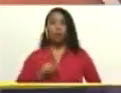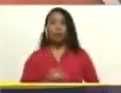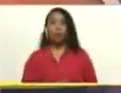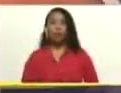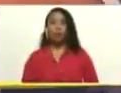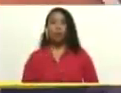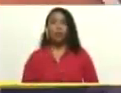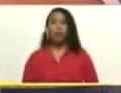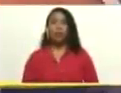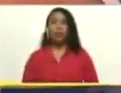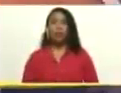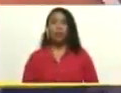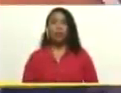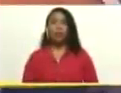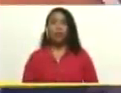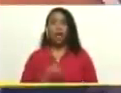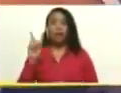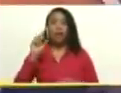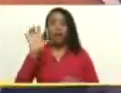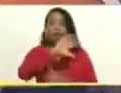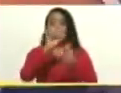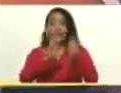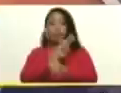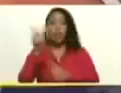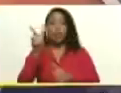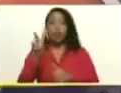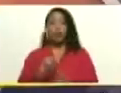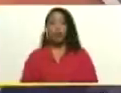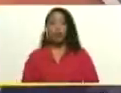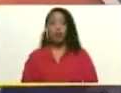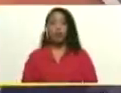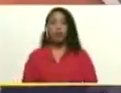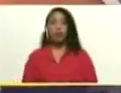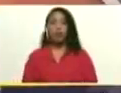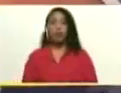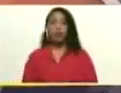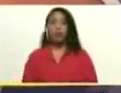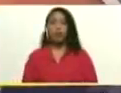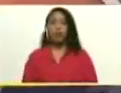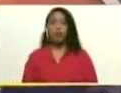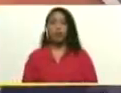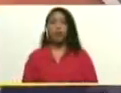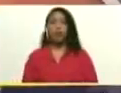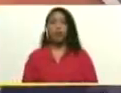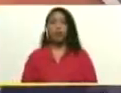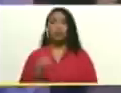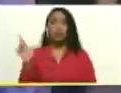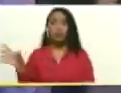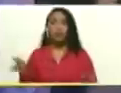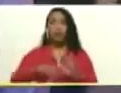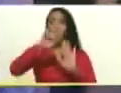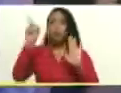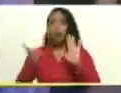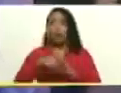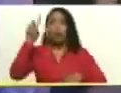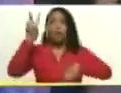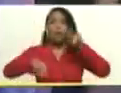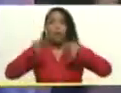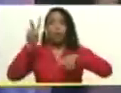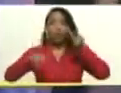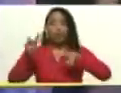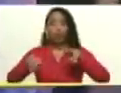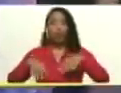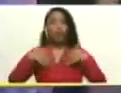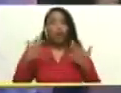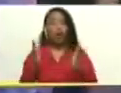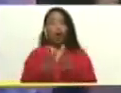de la compañera vicepresidenta Delcy Rodríguez que ha hecho también una muy completa exposición de